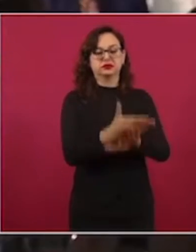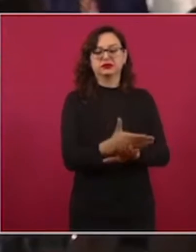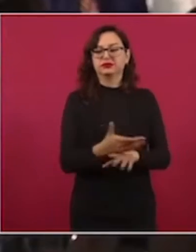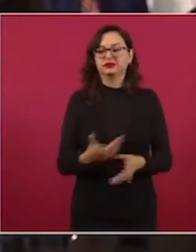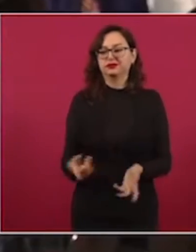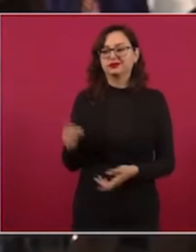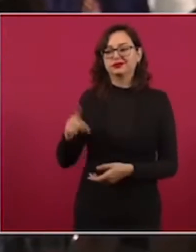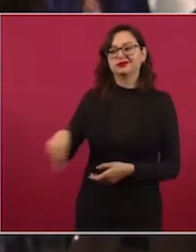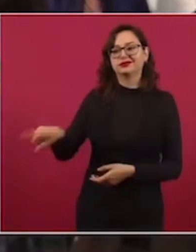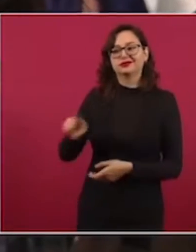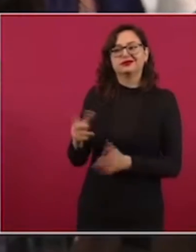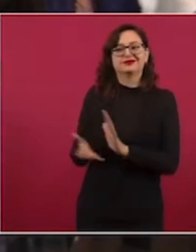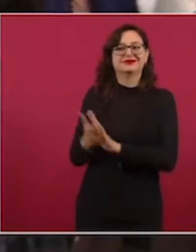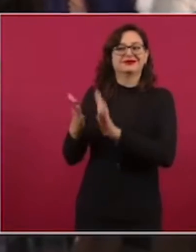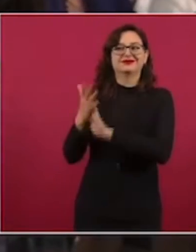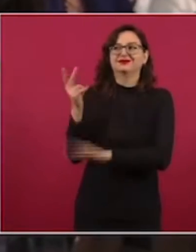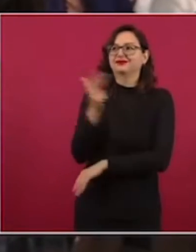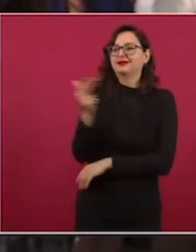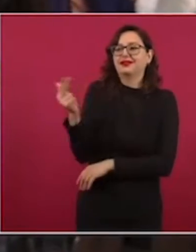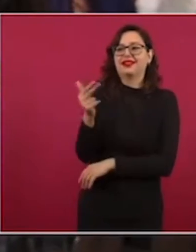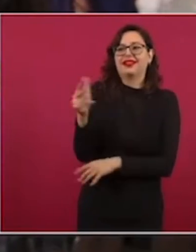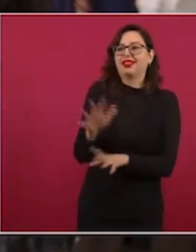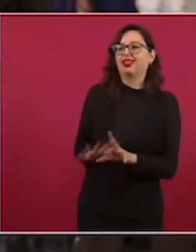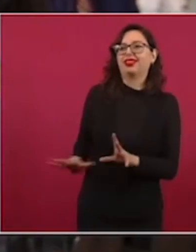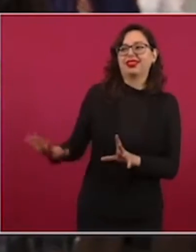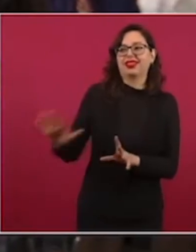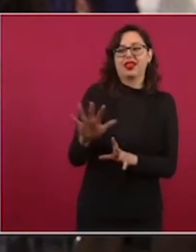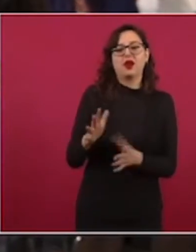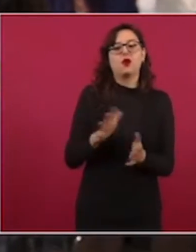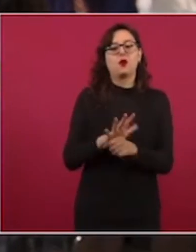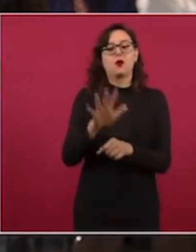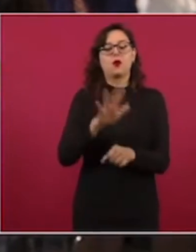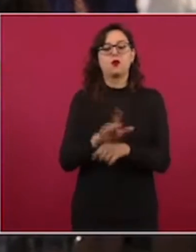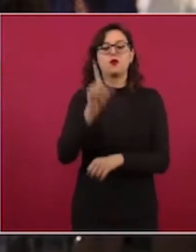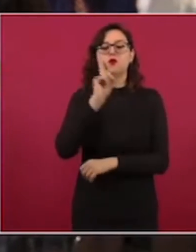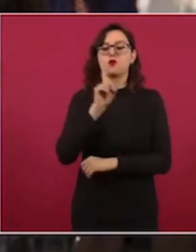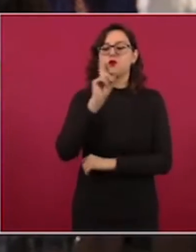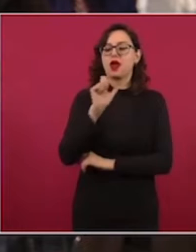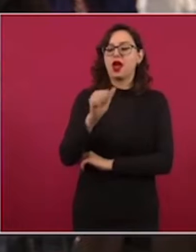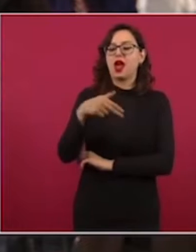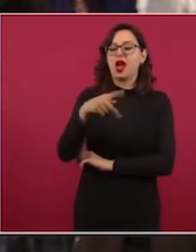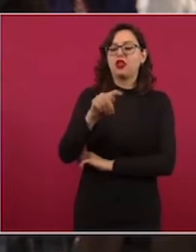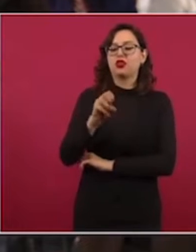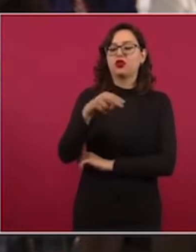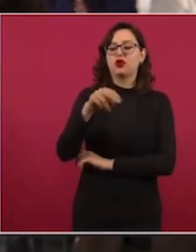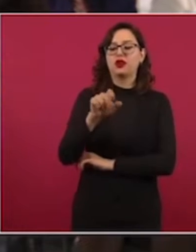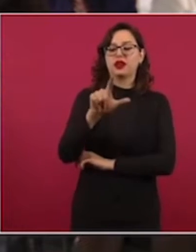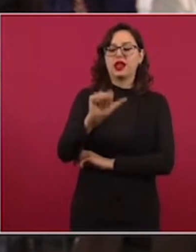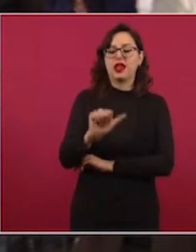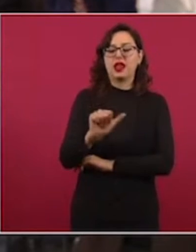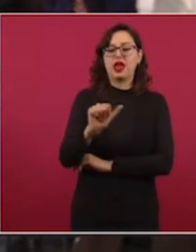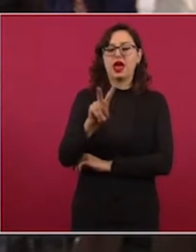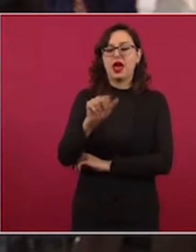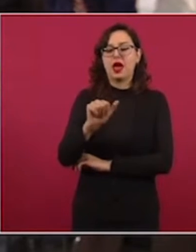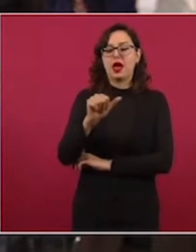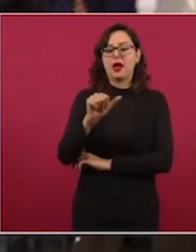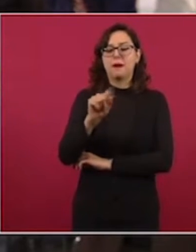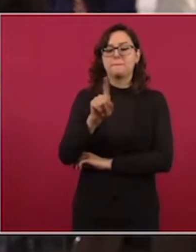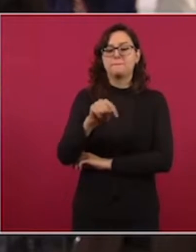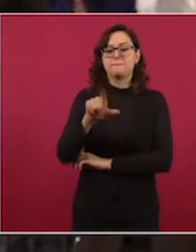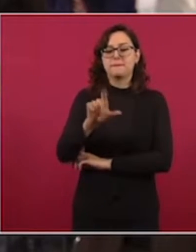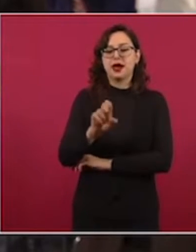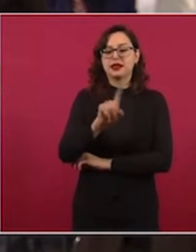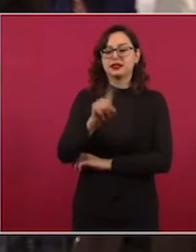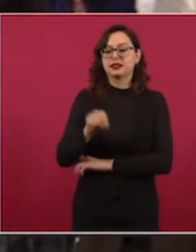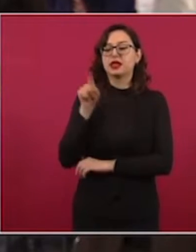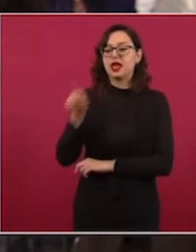intereses creados en esta zona. Se trata de Antonella Vázquez Cabedón, ella está en el Registro Público de Comercio